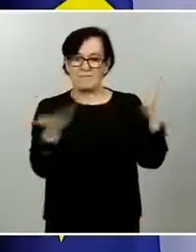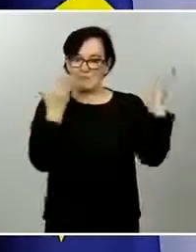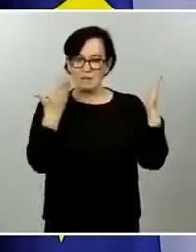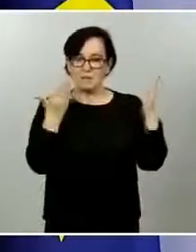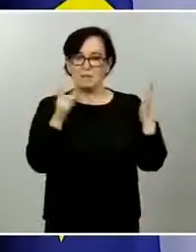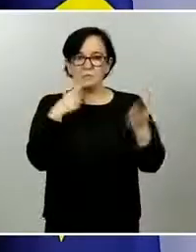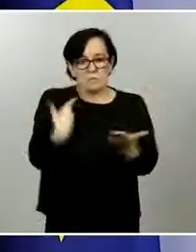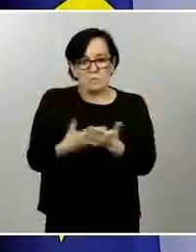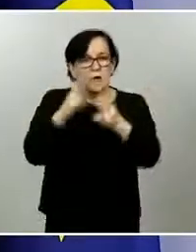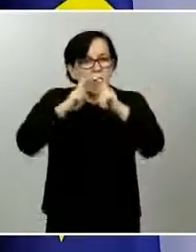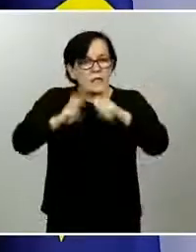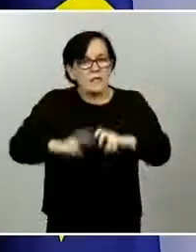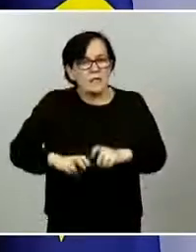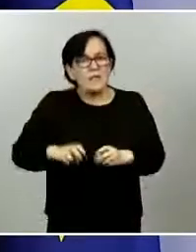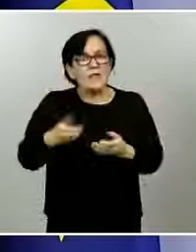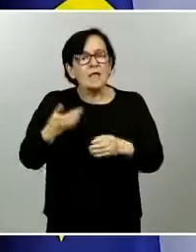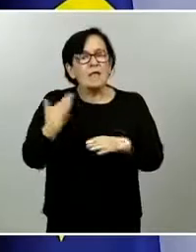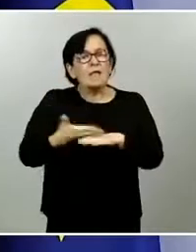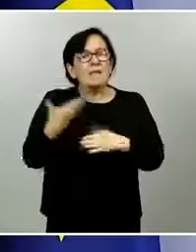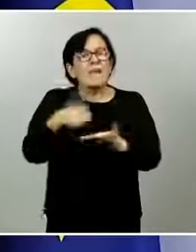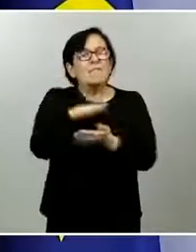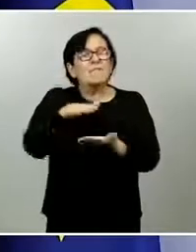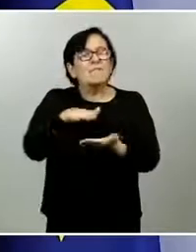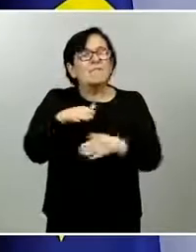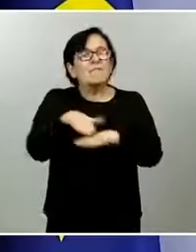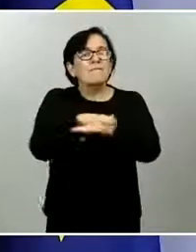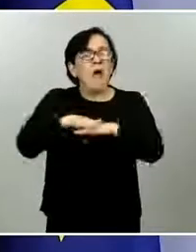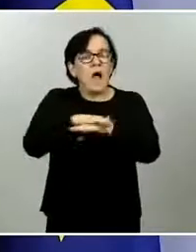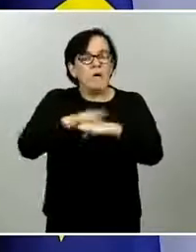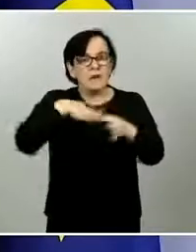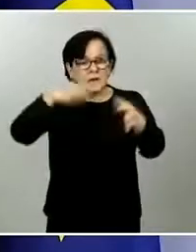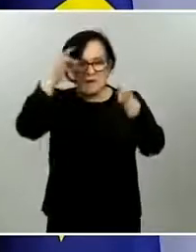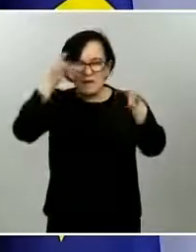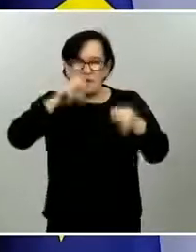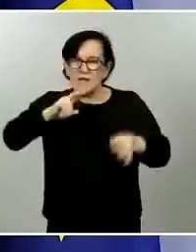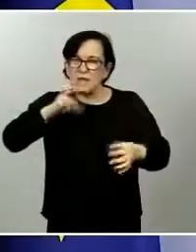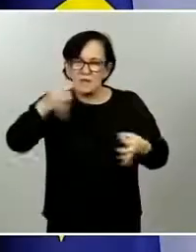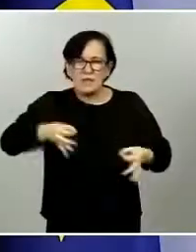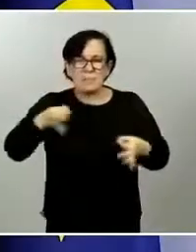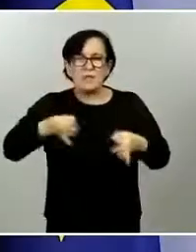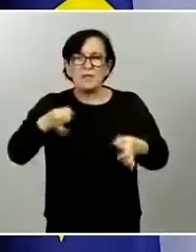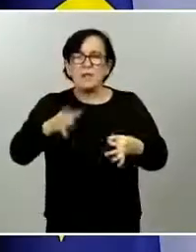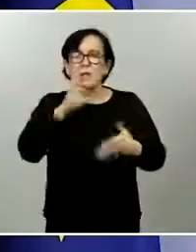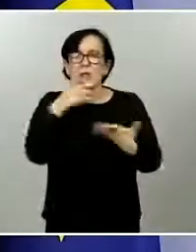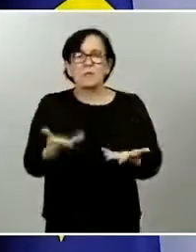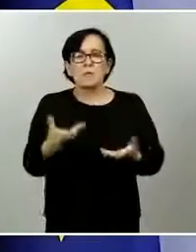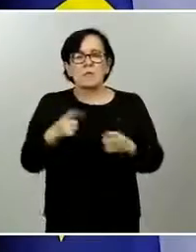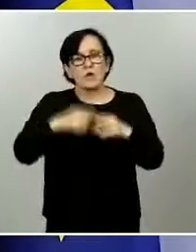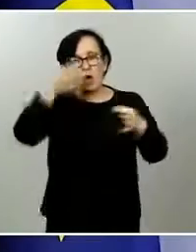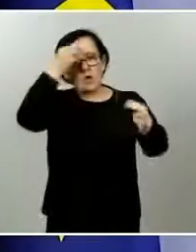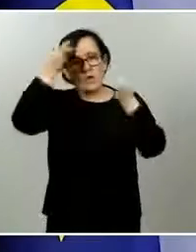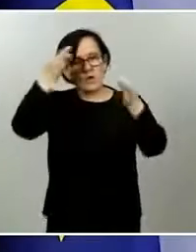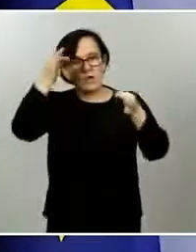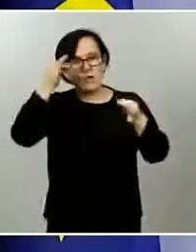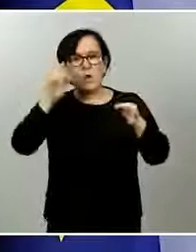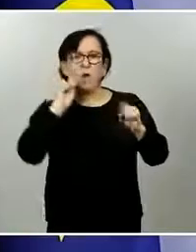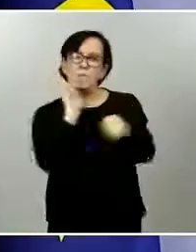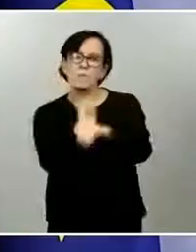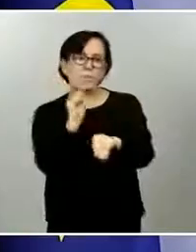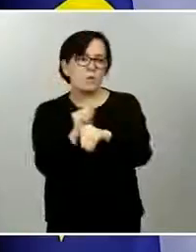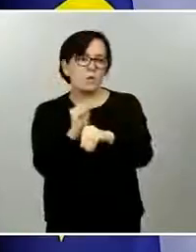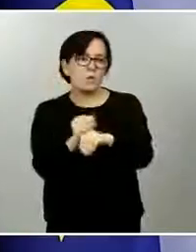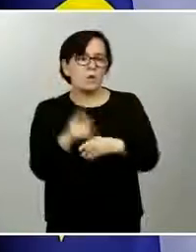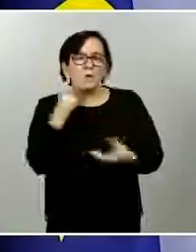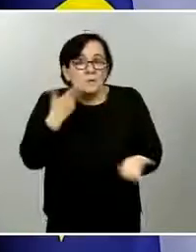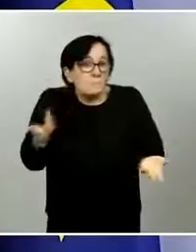comunidades autónomas y conforme se nos vayan sometiendo peticiones por parte de las comunidades autónomas de variación de la fase en que están las analizaremos en